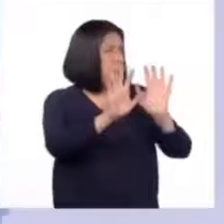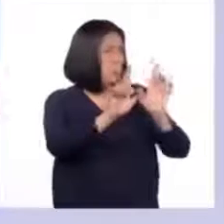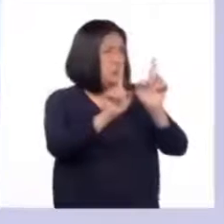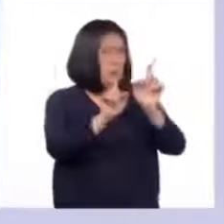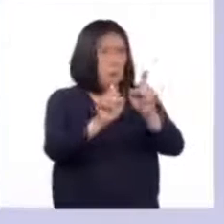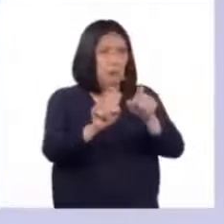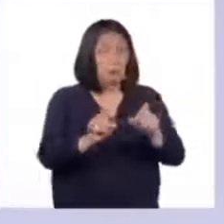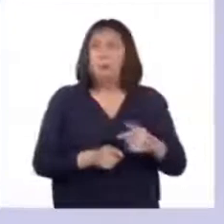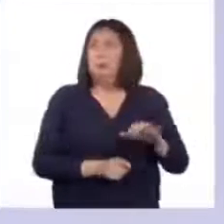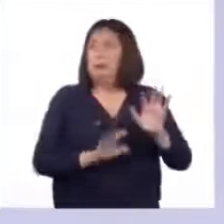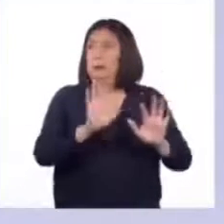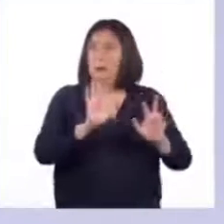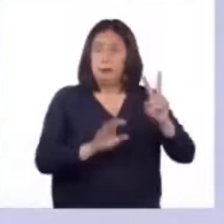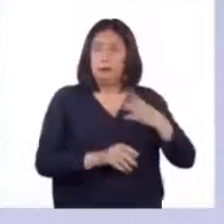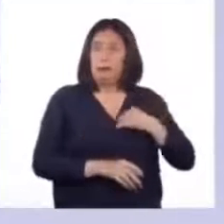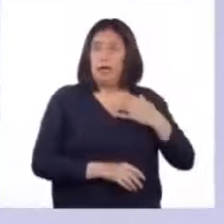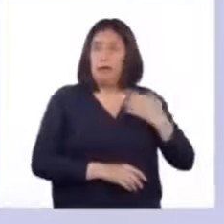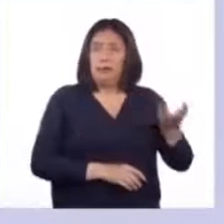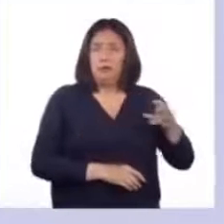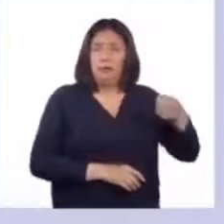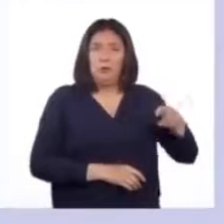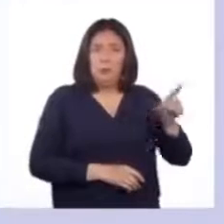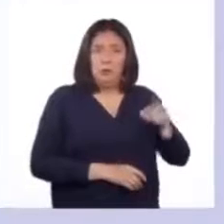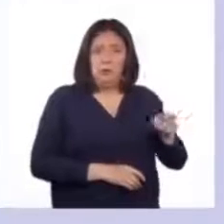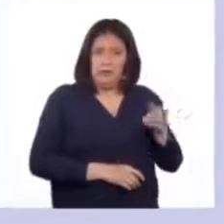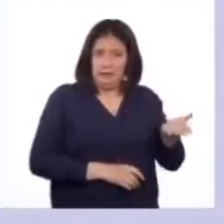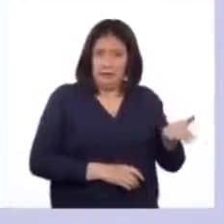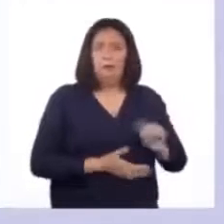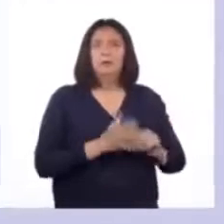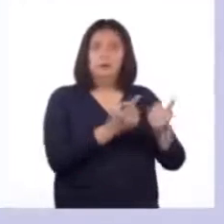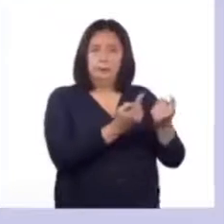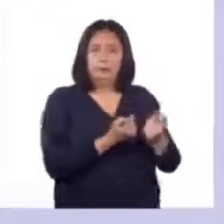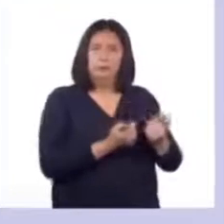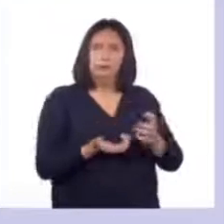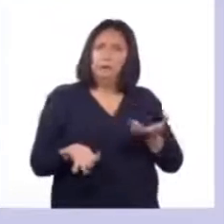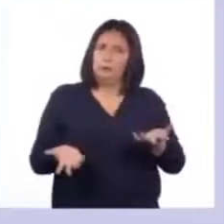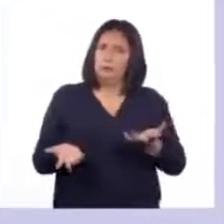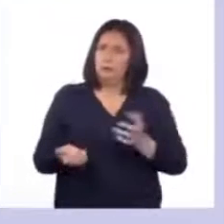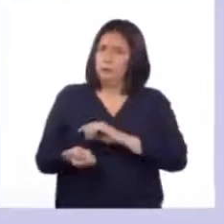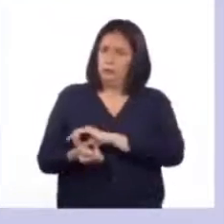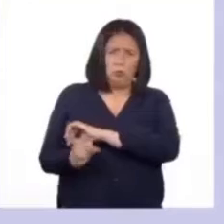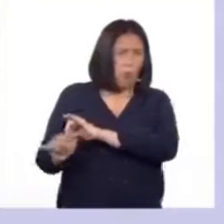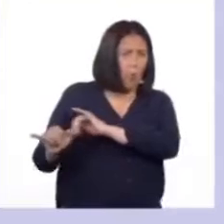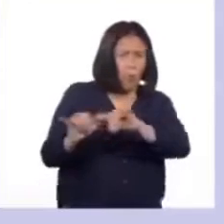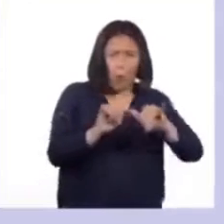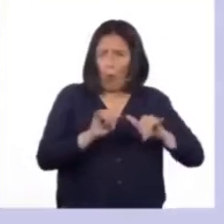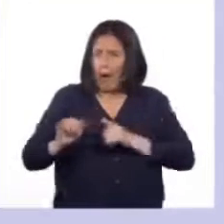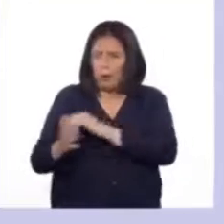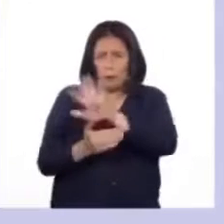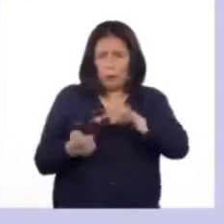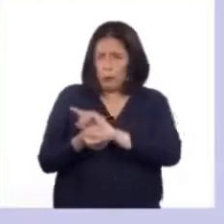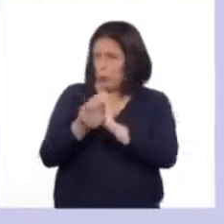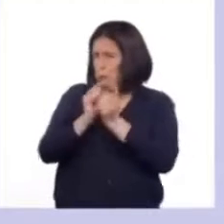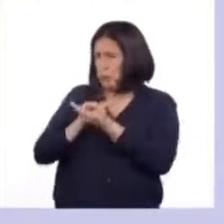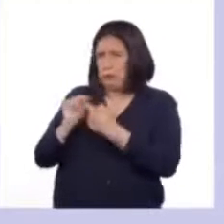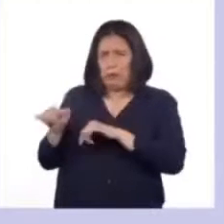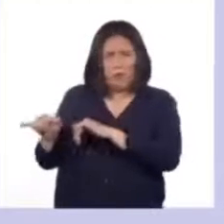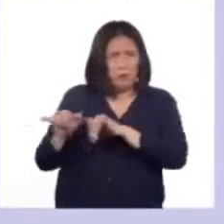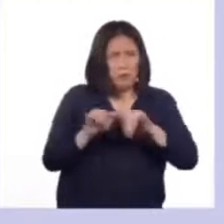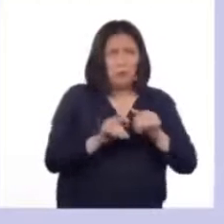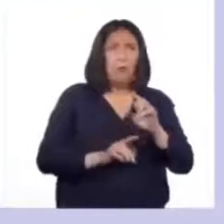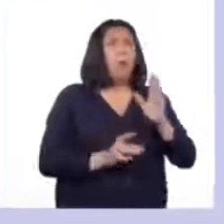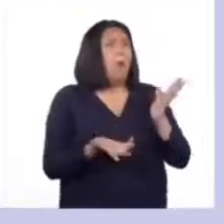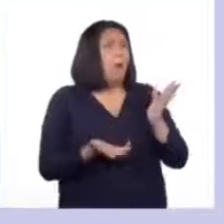más de una niña de 12 años desde Huaraz. Ella nos pregunta, ¿Todos cambiamos al mismo tiempo? ¿De qué depende que